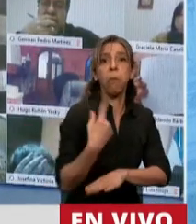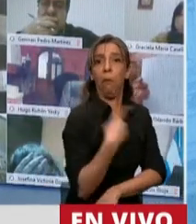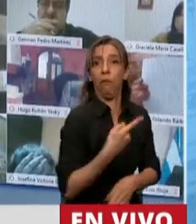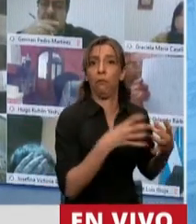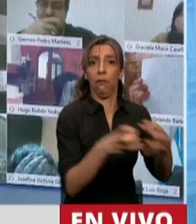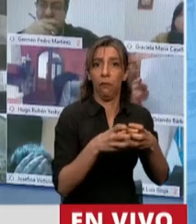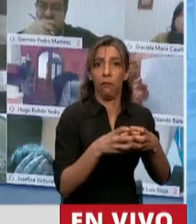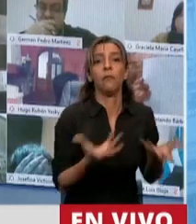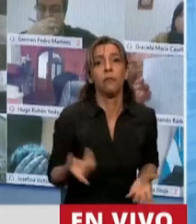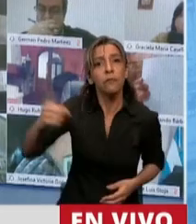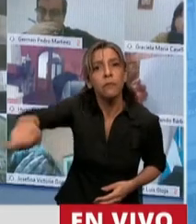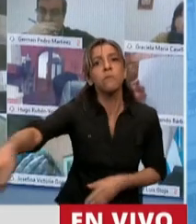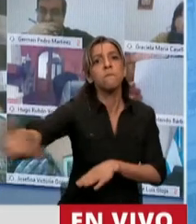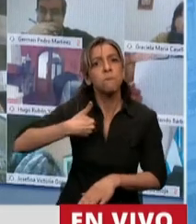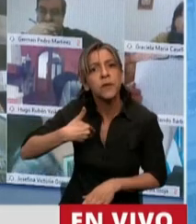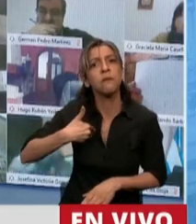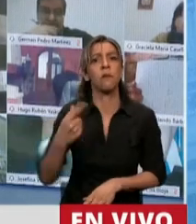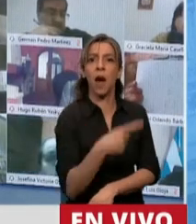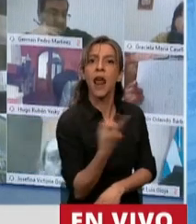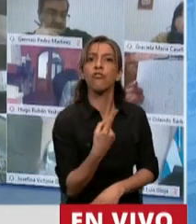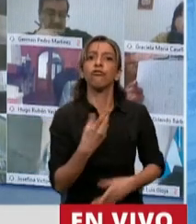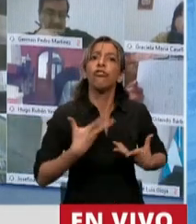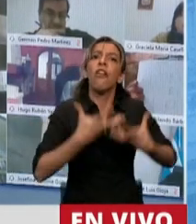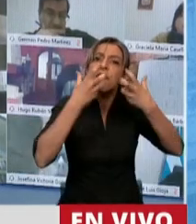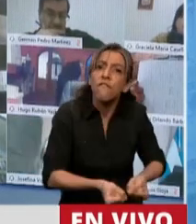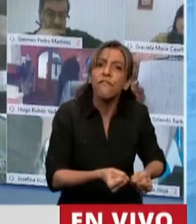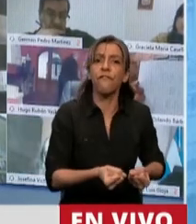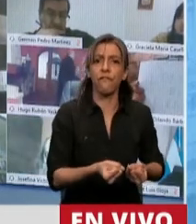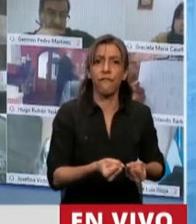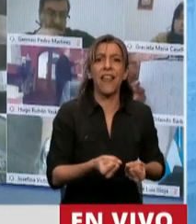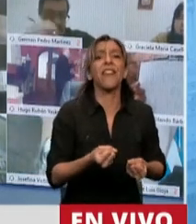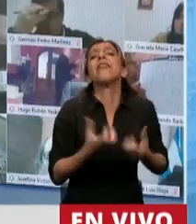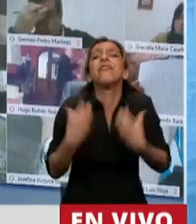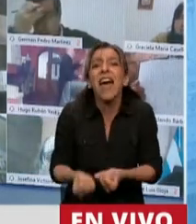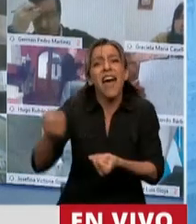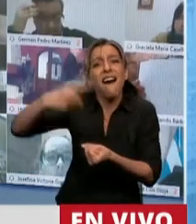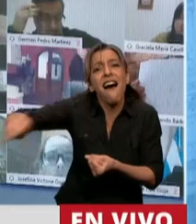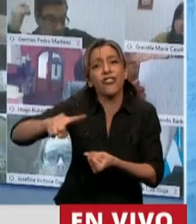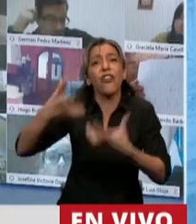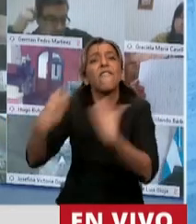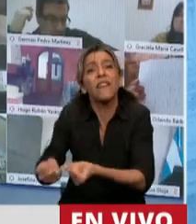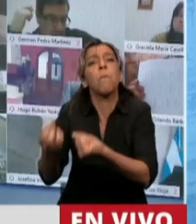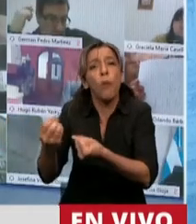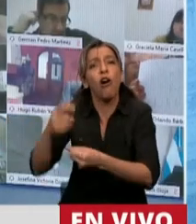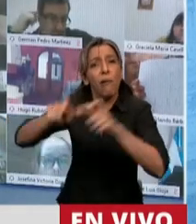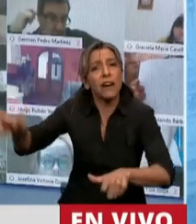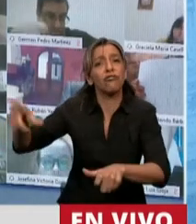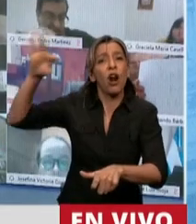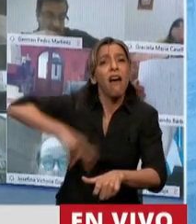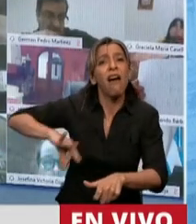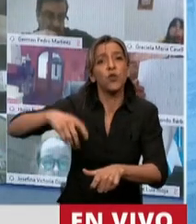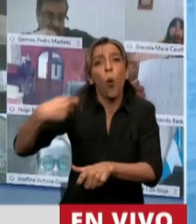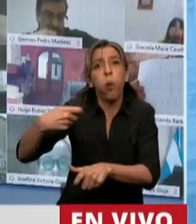argentinos que nos piden defender nuestra fórmula jubilatoria y no permites que nos expolien nuevamente,